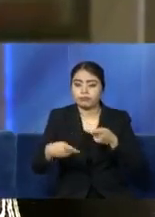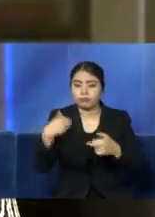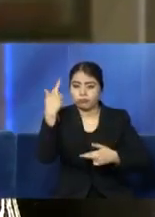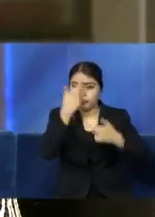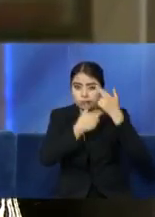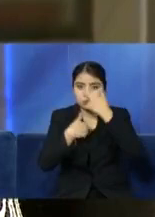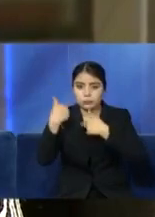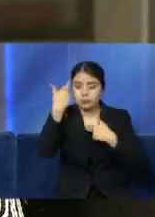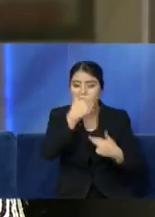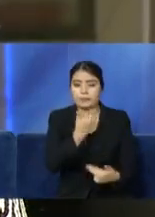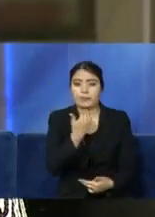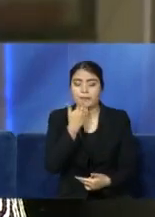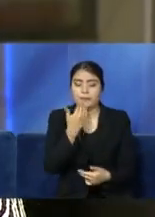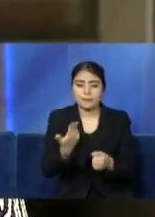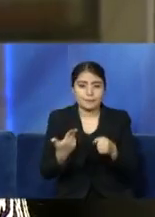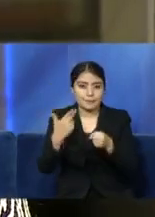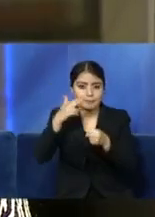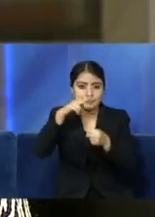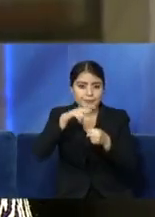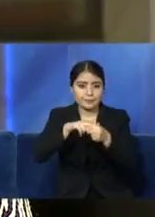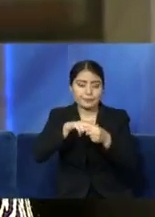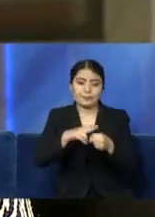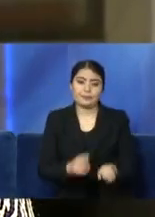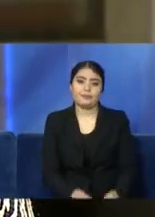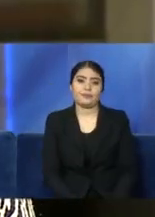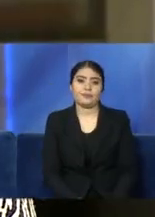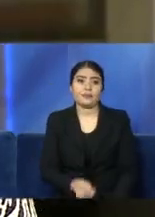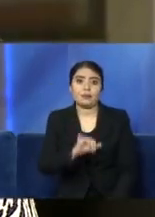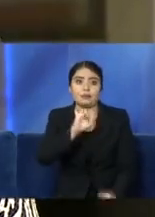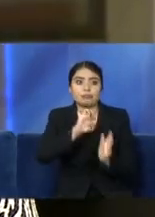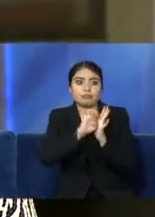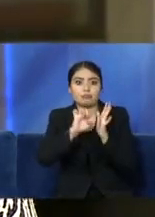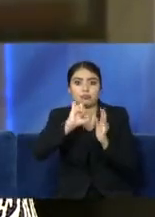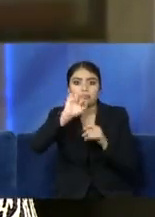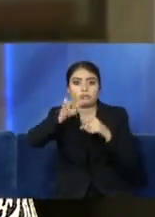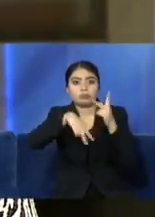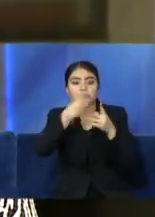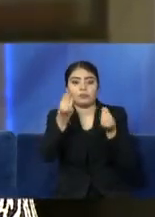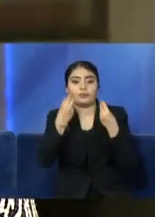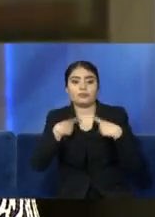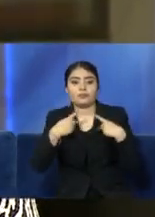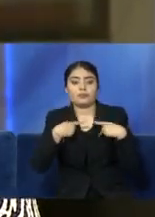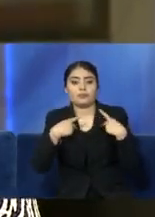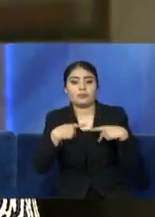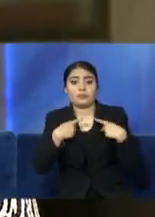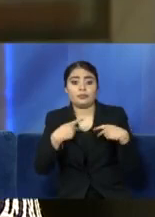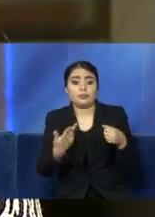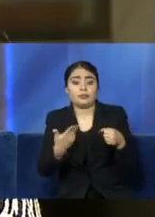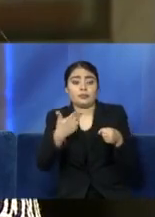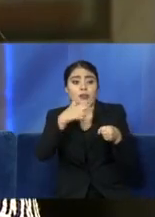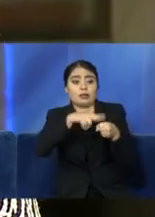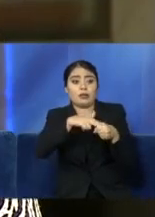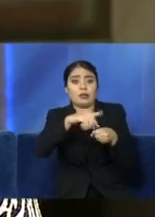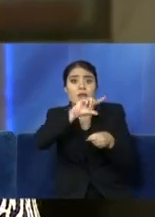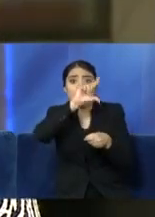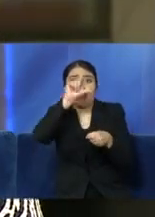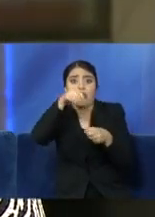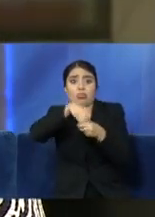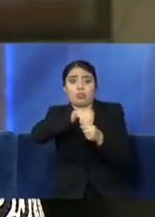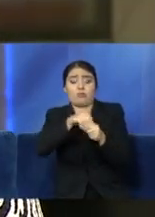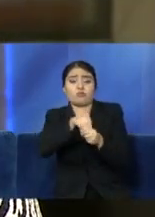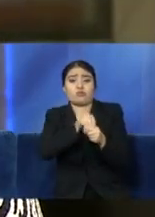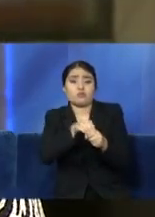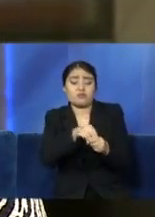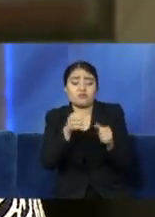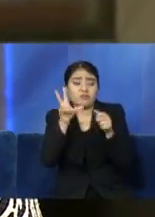adecuada a la cantidad de pacientes que nos puedan llegar a la hospitalaria y que no se puedan atender porque nos van a abarrotar los servicios de salud. Entonces, ¿qué